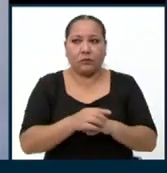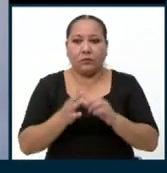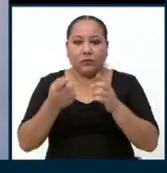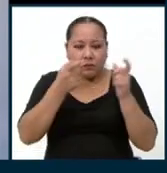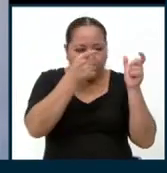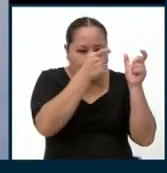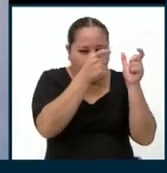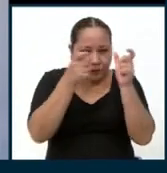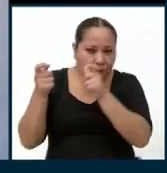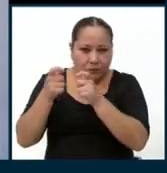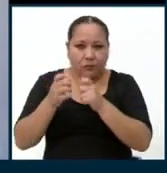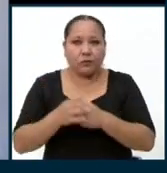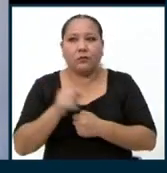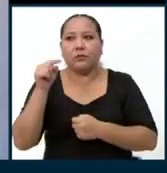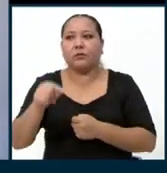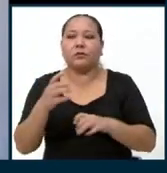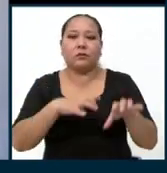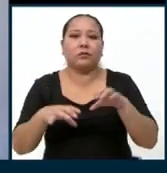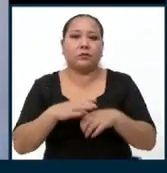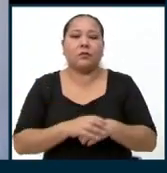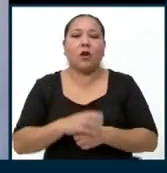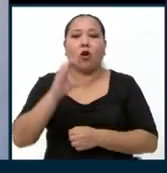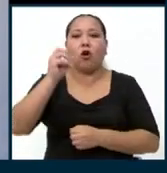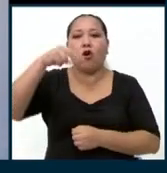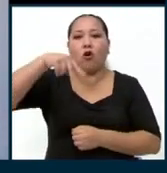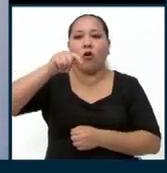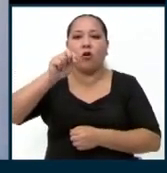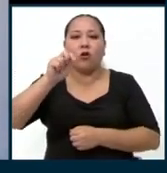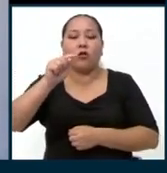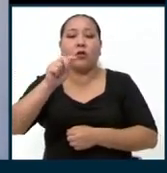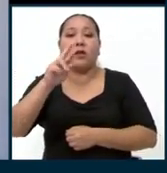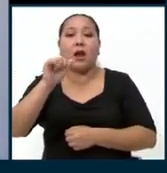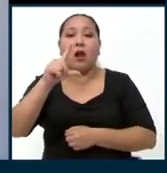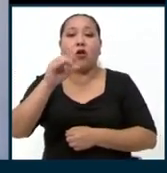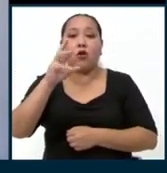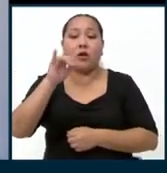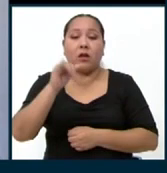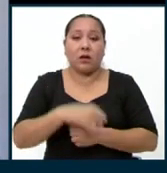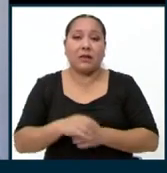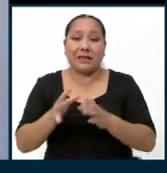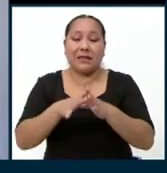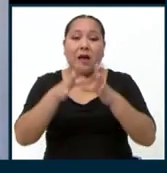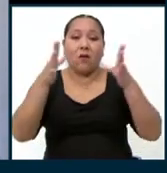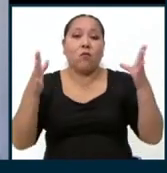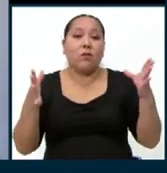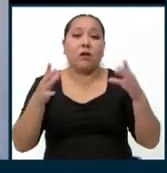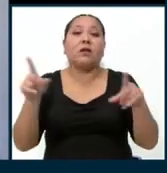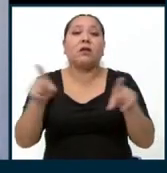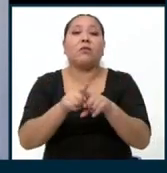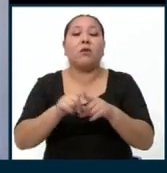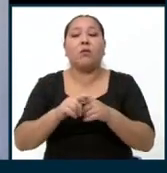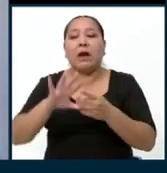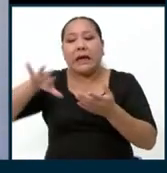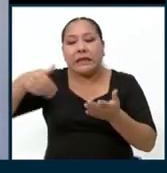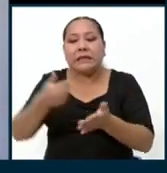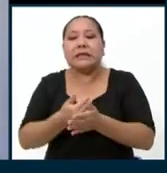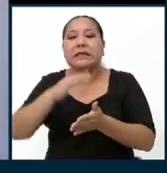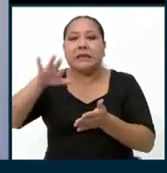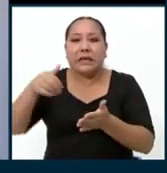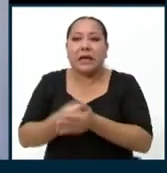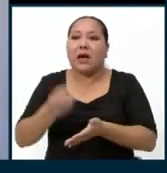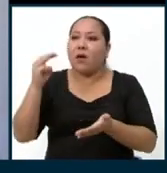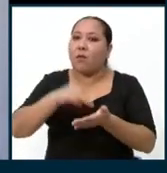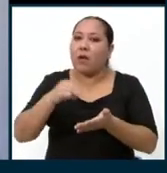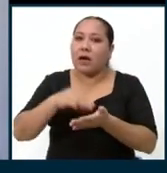control de lo que hace nuestro órgano, controla la Contraloría, y que se amplíe, ¿no? De que puedan llegar otras vacunas, como el Sputnik